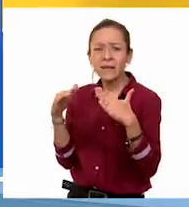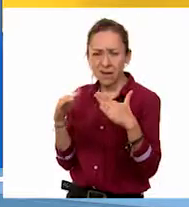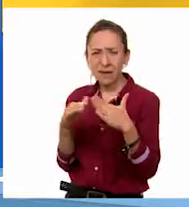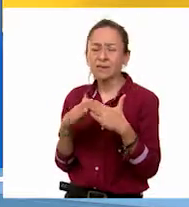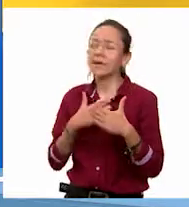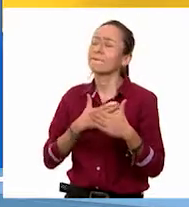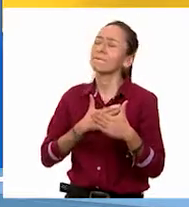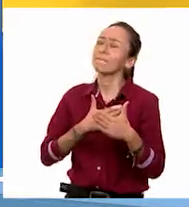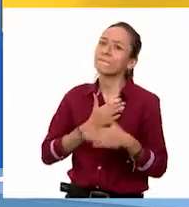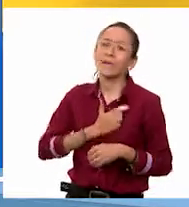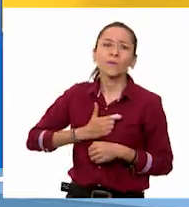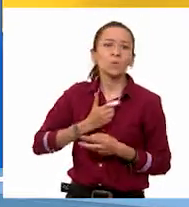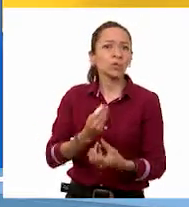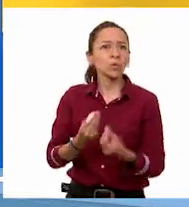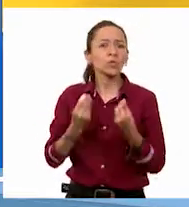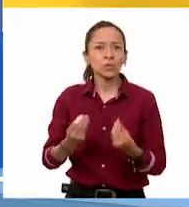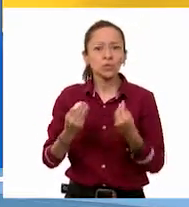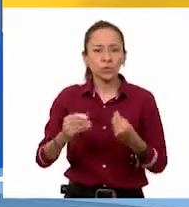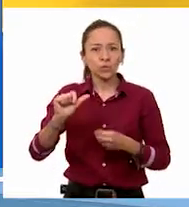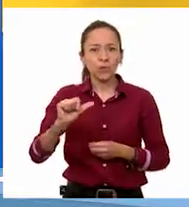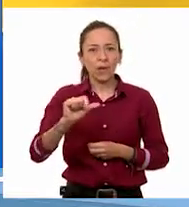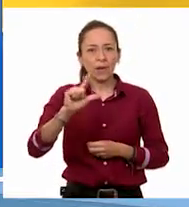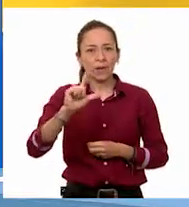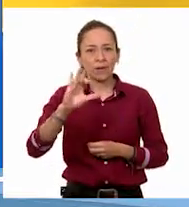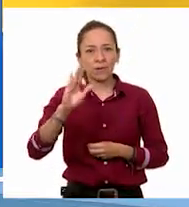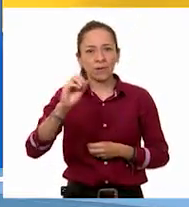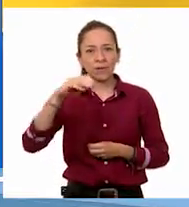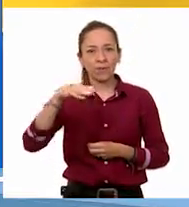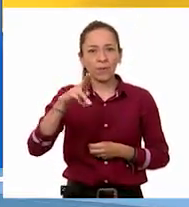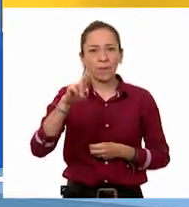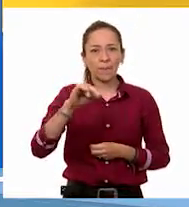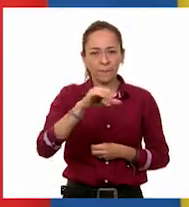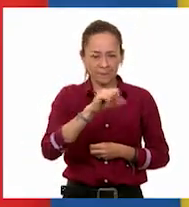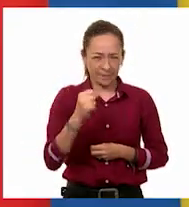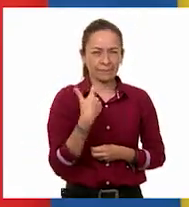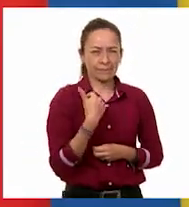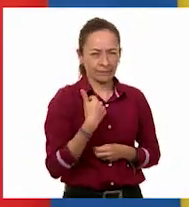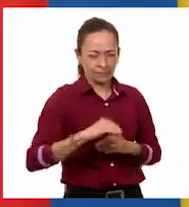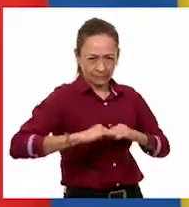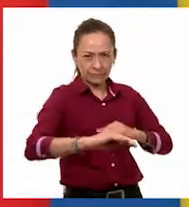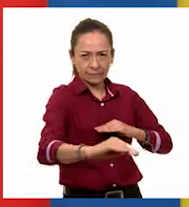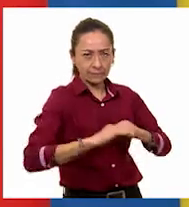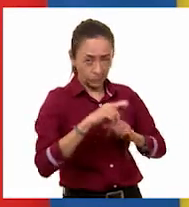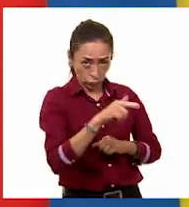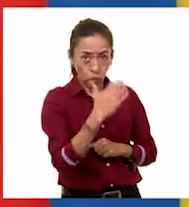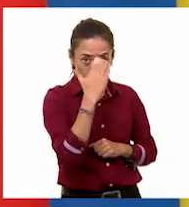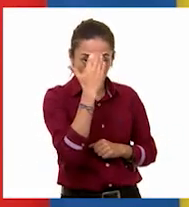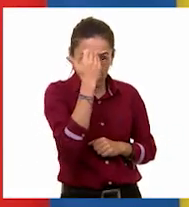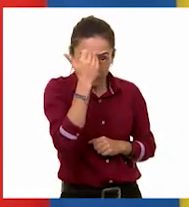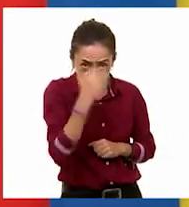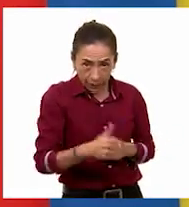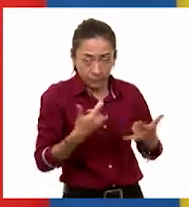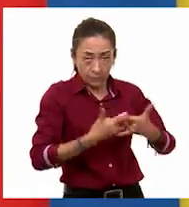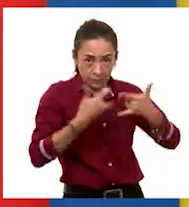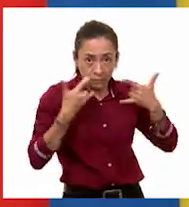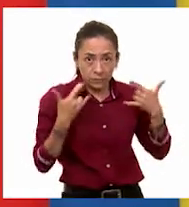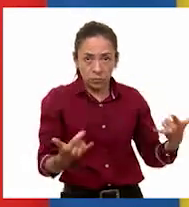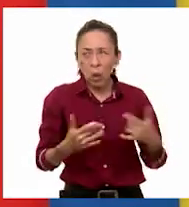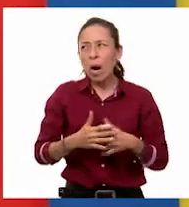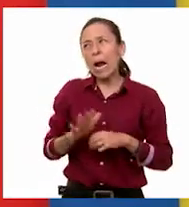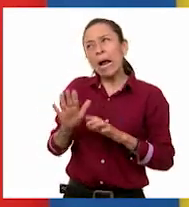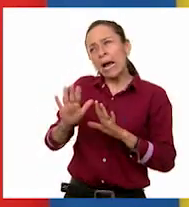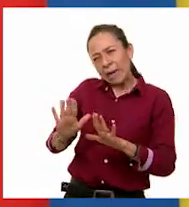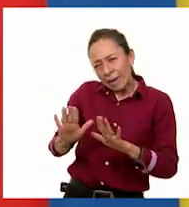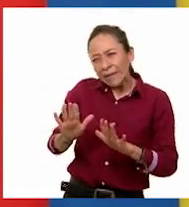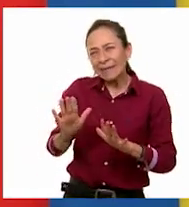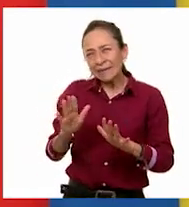muy bonitas. Por cierto, ¿conoces la gran historia de las alfombras? ¡Un poco! Sé que la